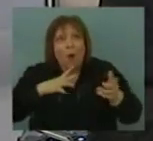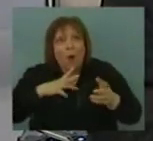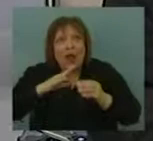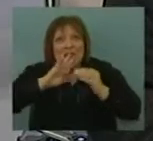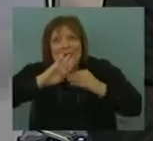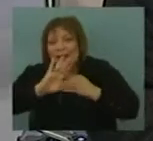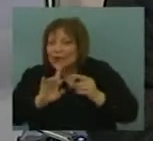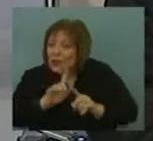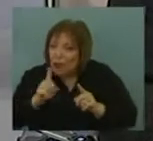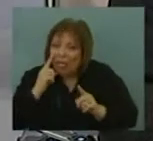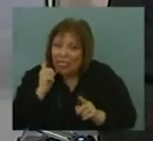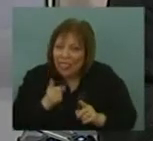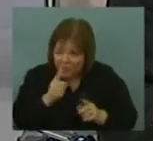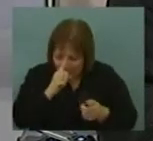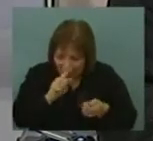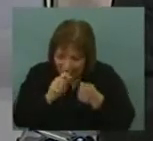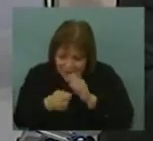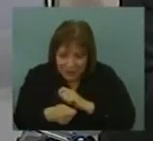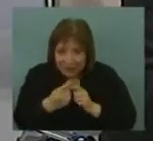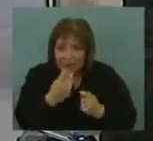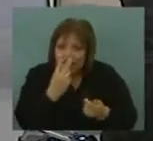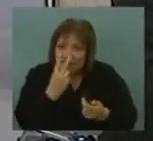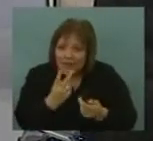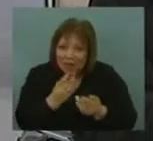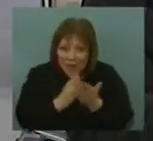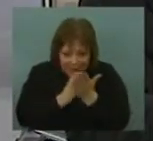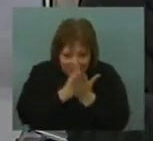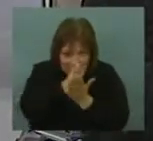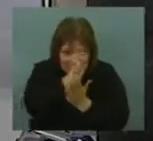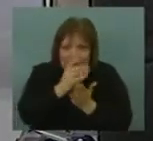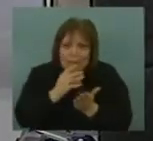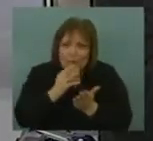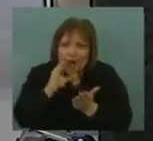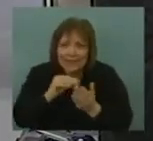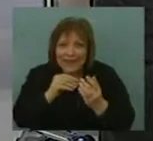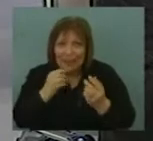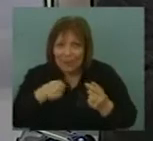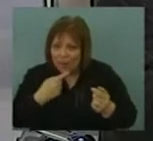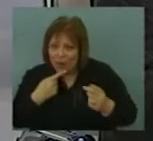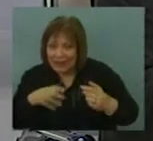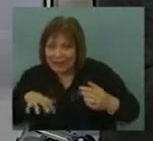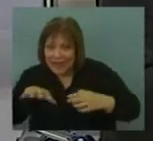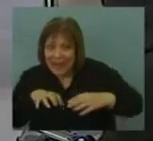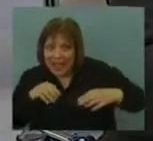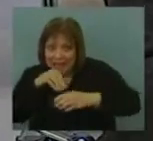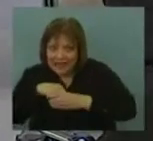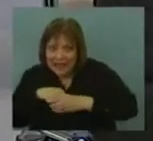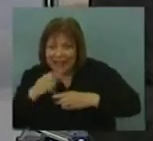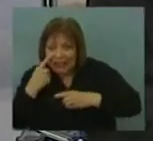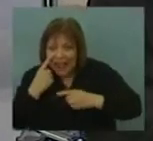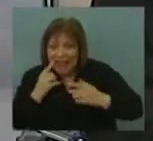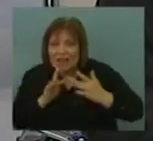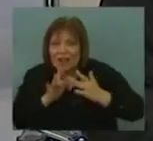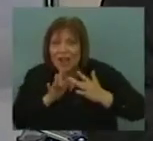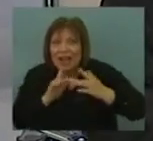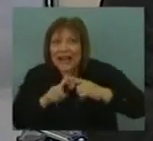la gente. En primer lugar, viéndolo como algo transversal a casi todas las políticas. No hay área de política interna que no tenga algo que ver con